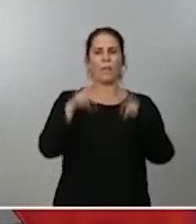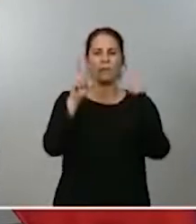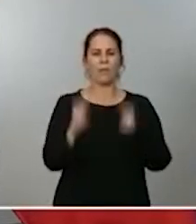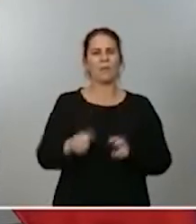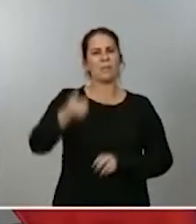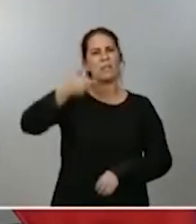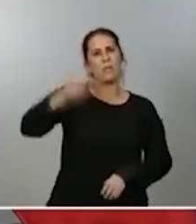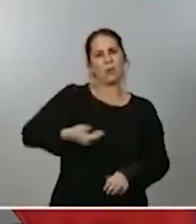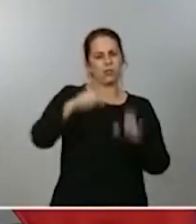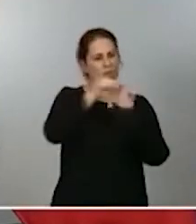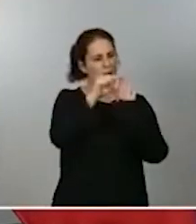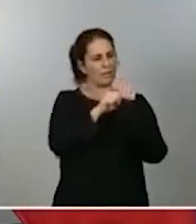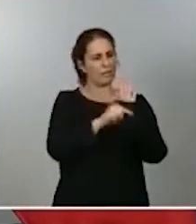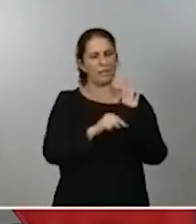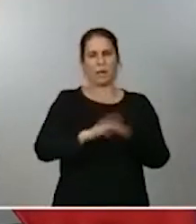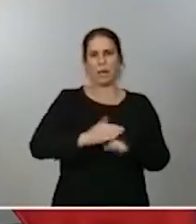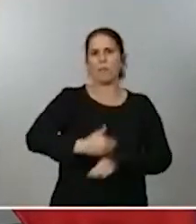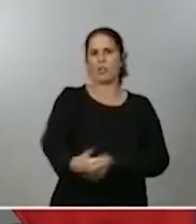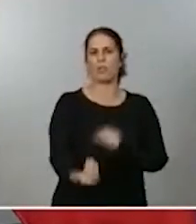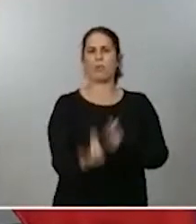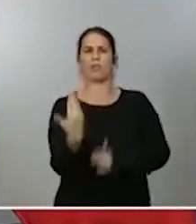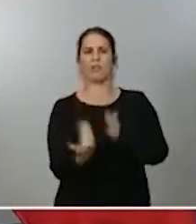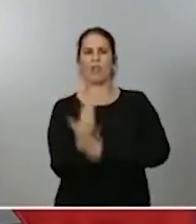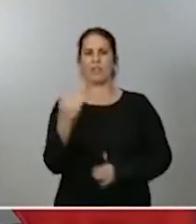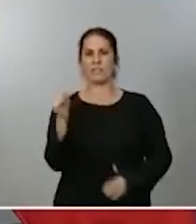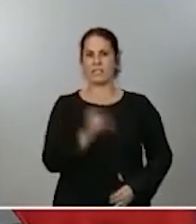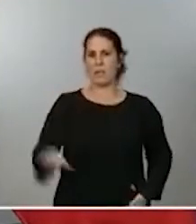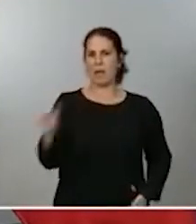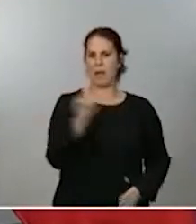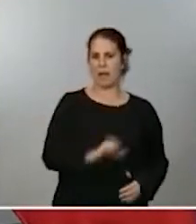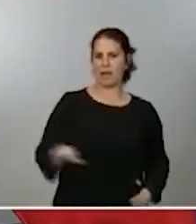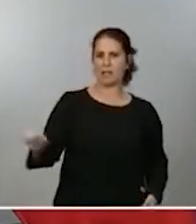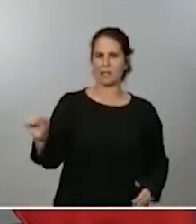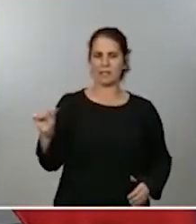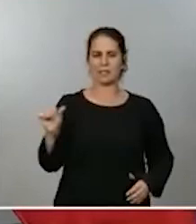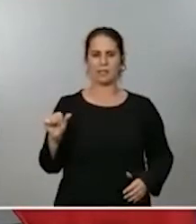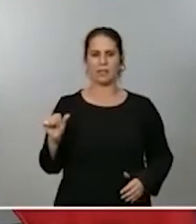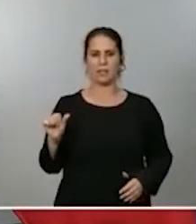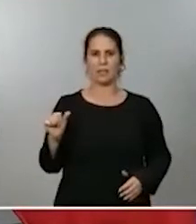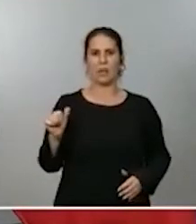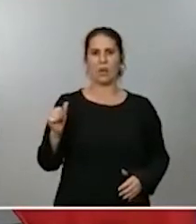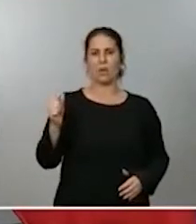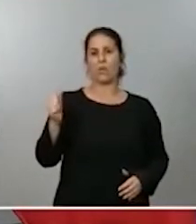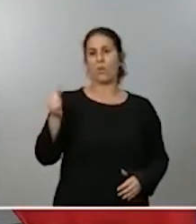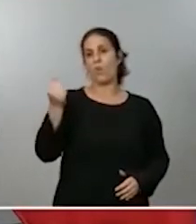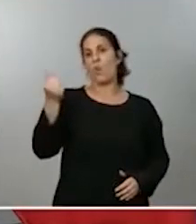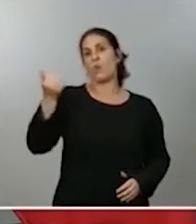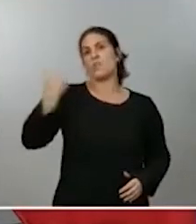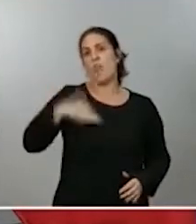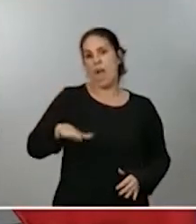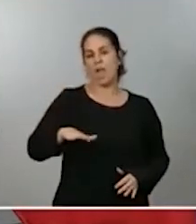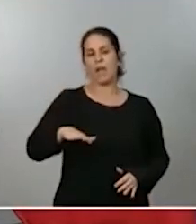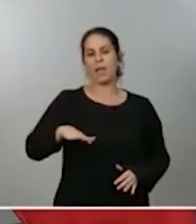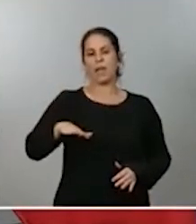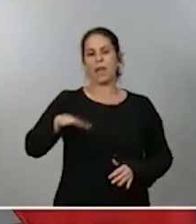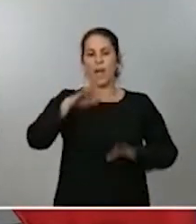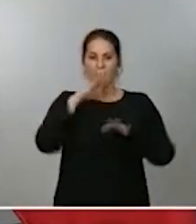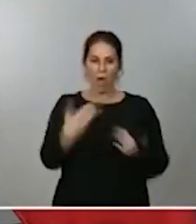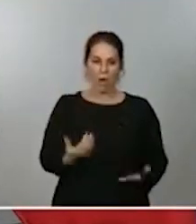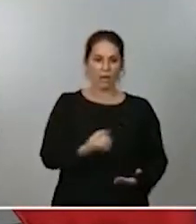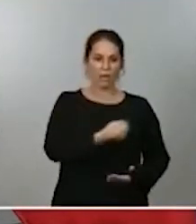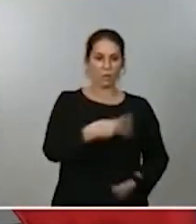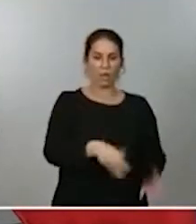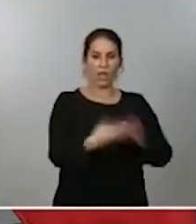en los próximos días, en las próximas semanas, una vez que se empiece a apreciar el resultado de las que actualmente se están poniendo en